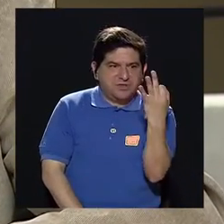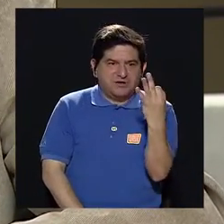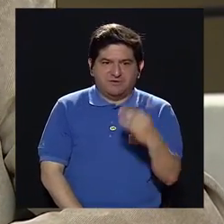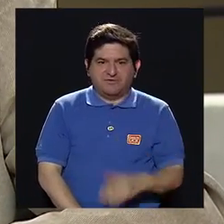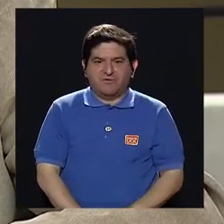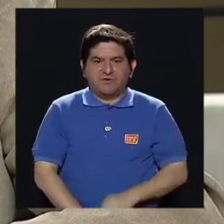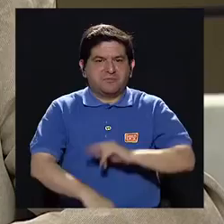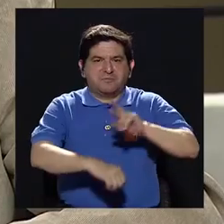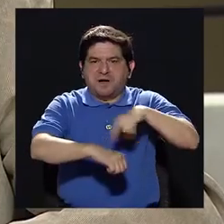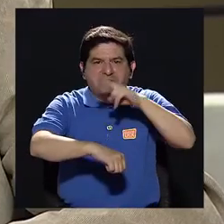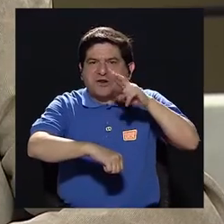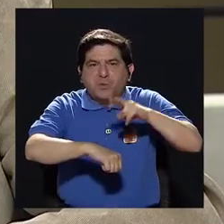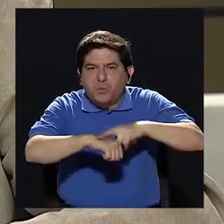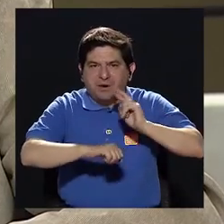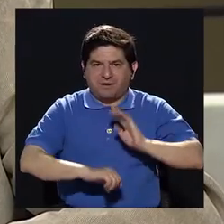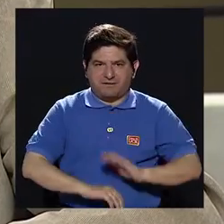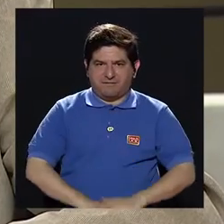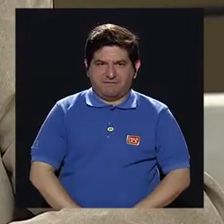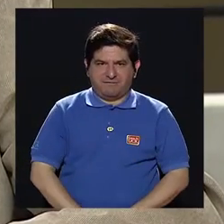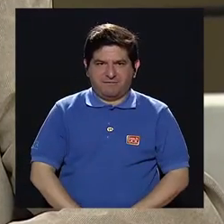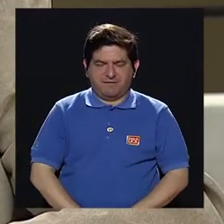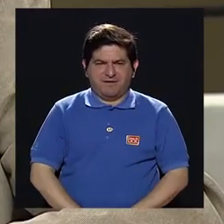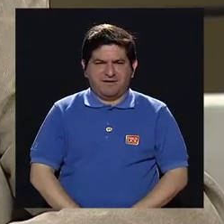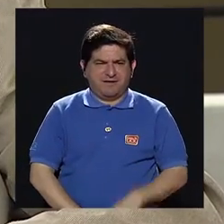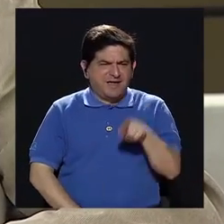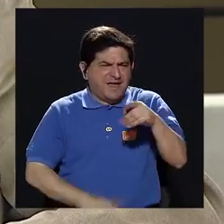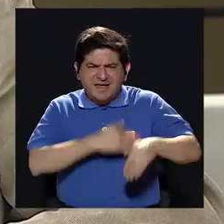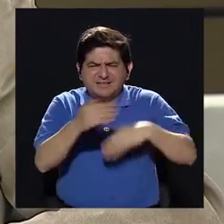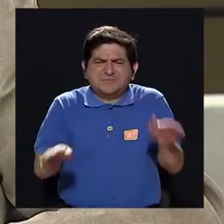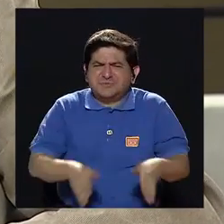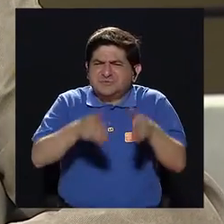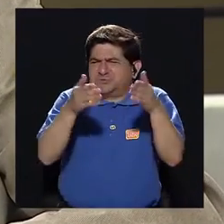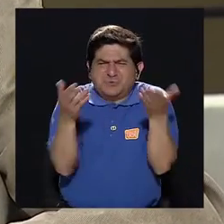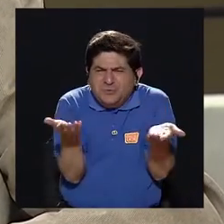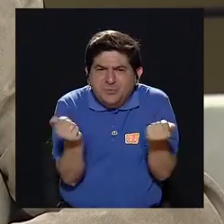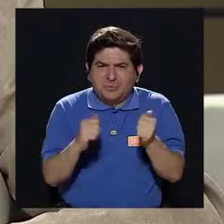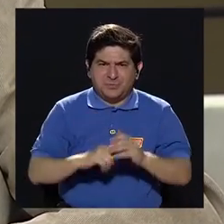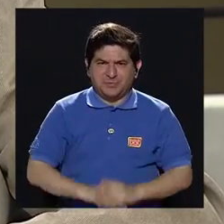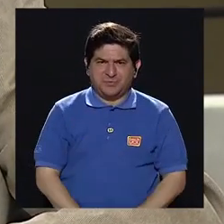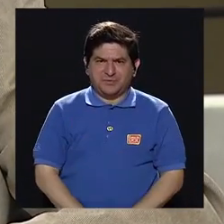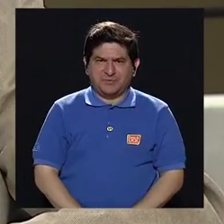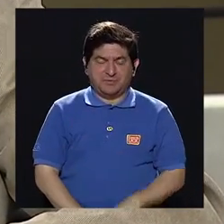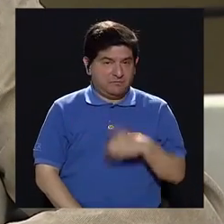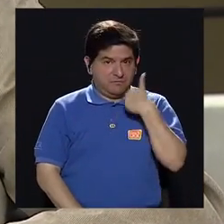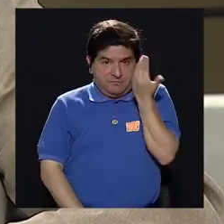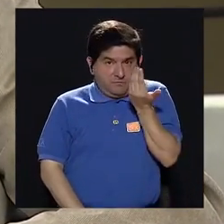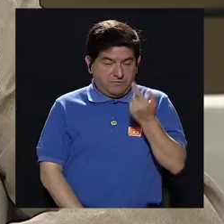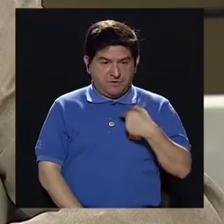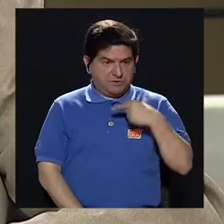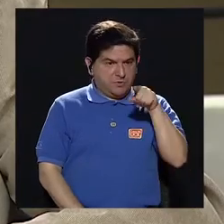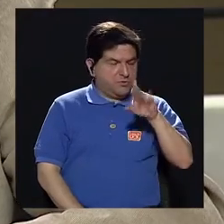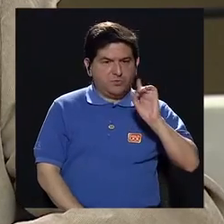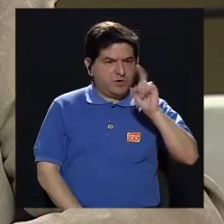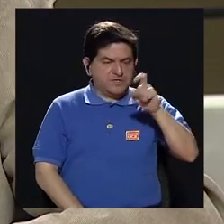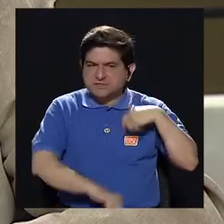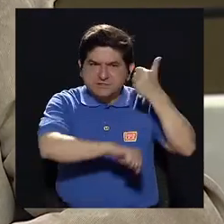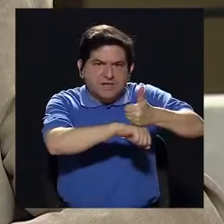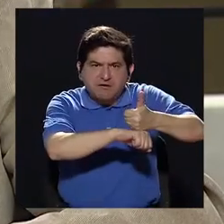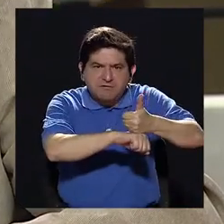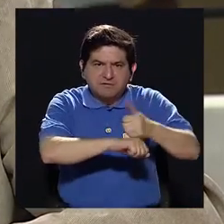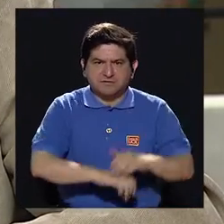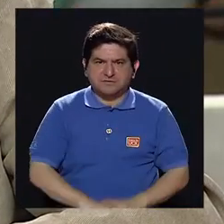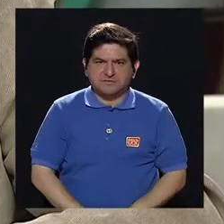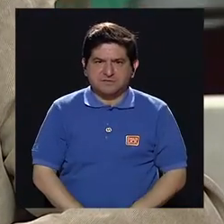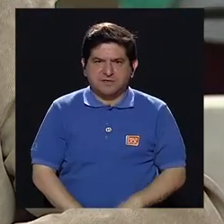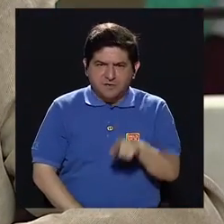muy frecuente. Entonces, ¿cómo es ese proceso? Porque no es fácil llegar a ese diagnóstico.